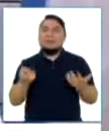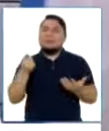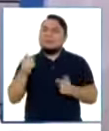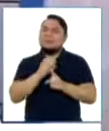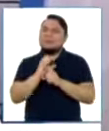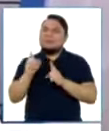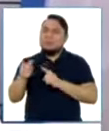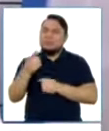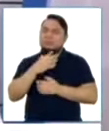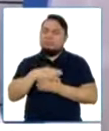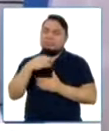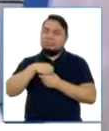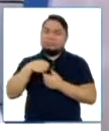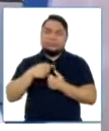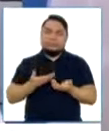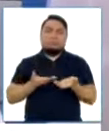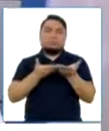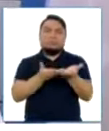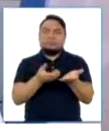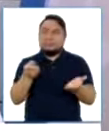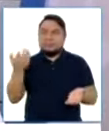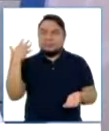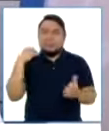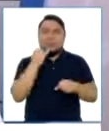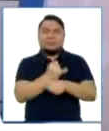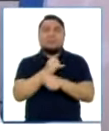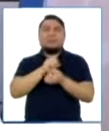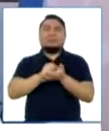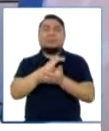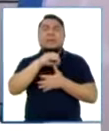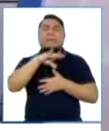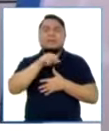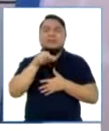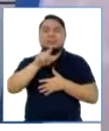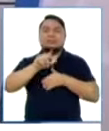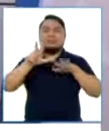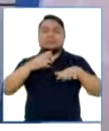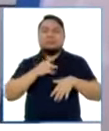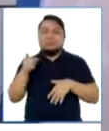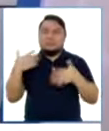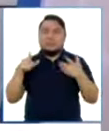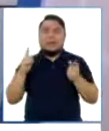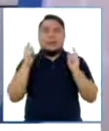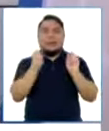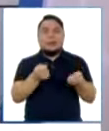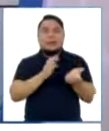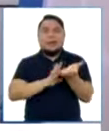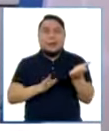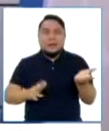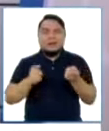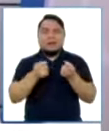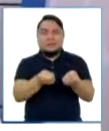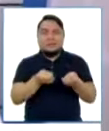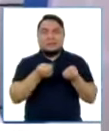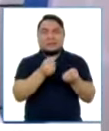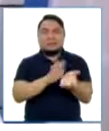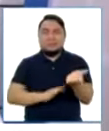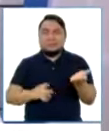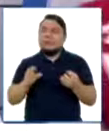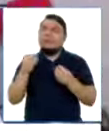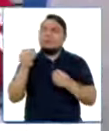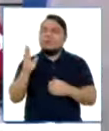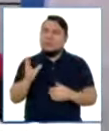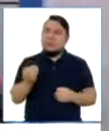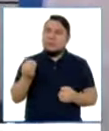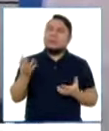de dónde parte, padre? Usted es la Orden San Camilo, desde los 18 años ya está donando sangre, pero ¿de dónde sale la cultura de